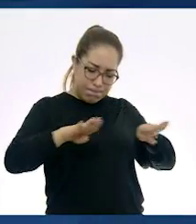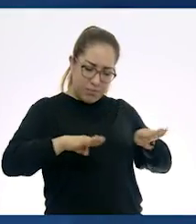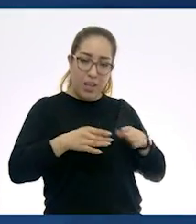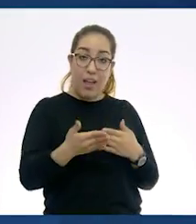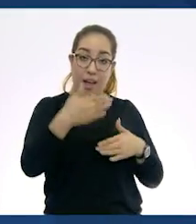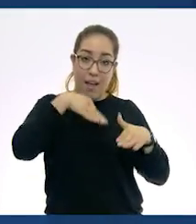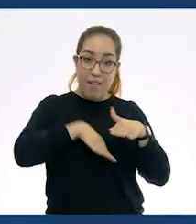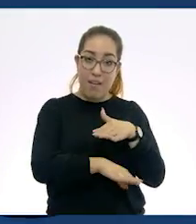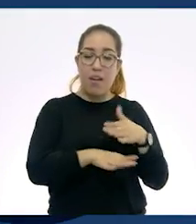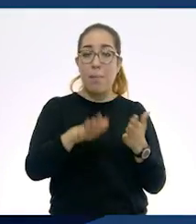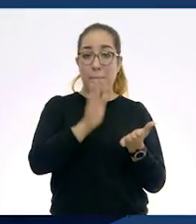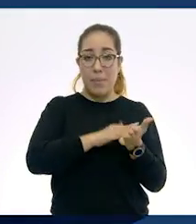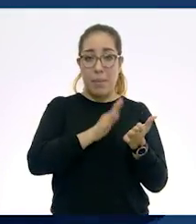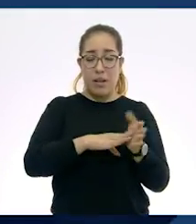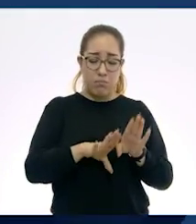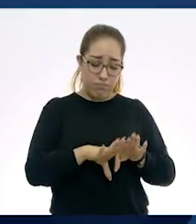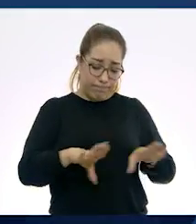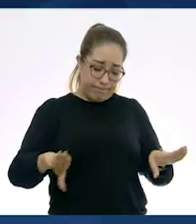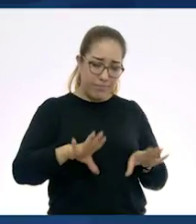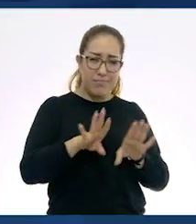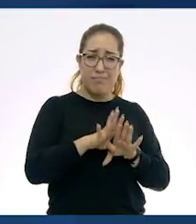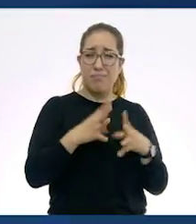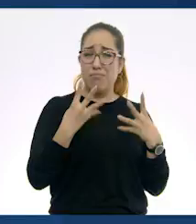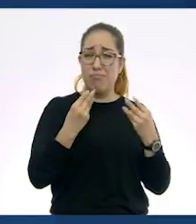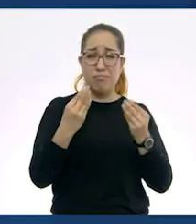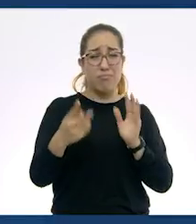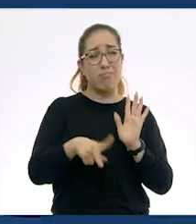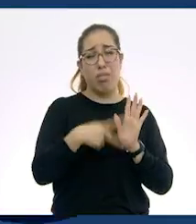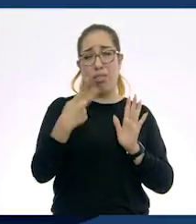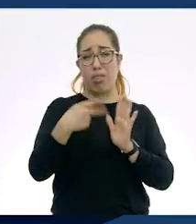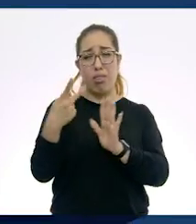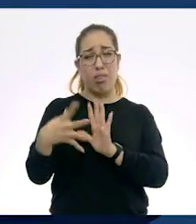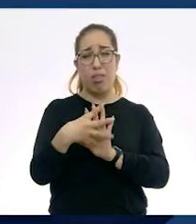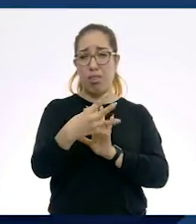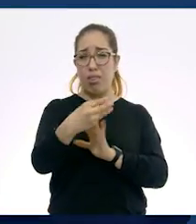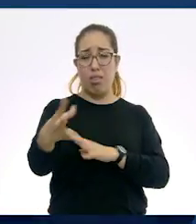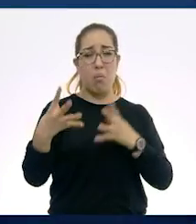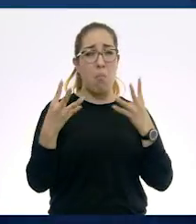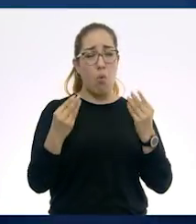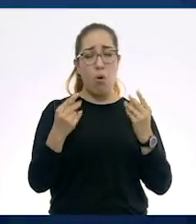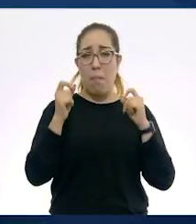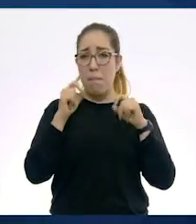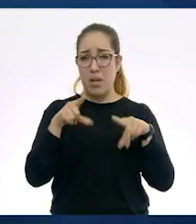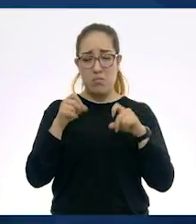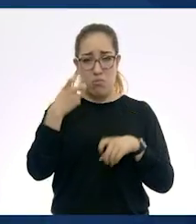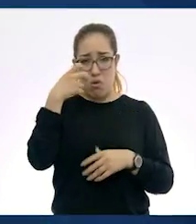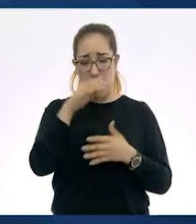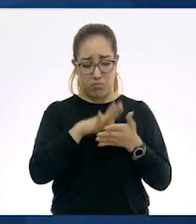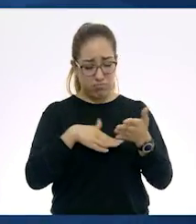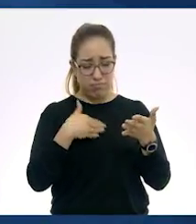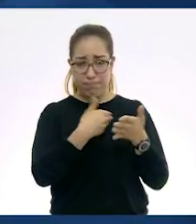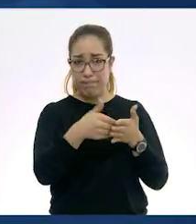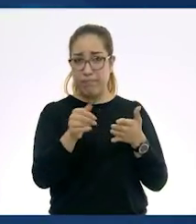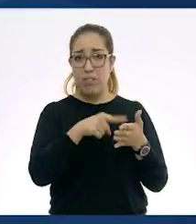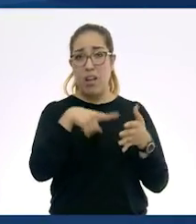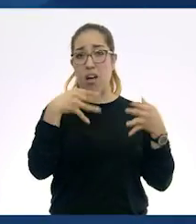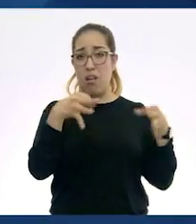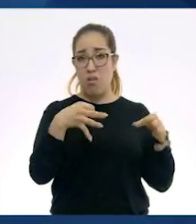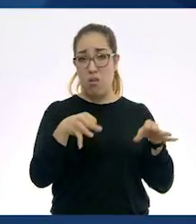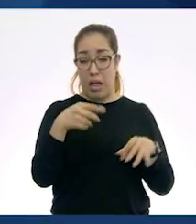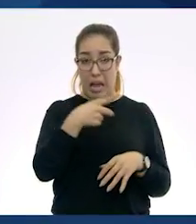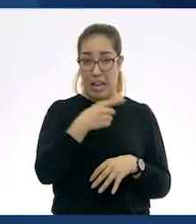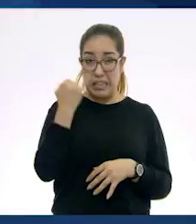para poder imprimir muchísimas veces el mismo texto. La imprenta fue un invento de China.